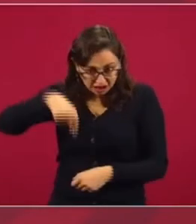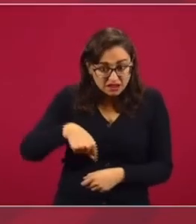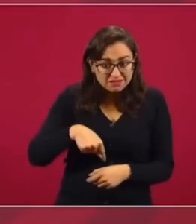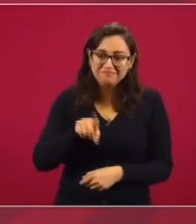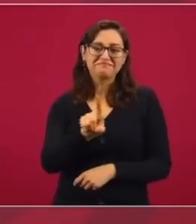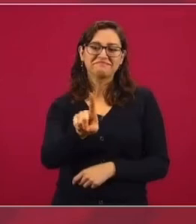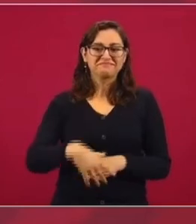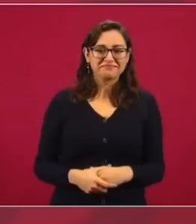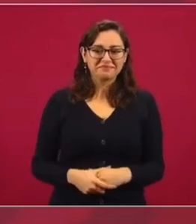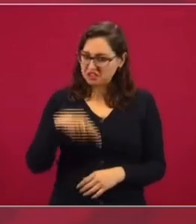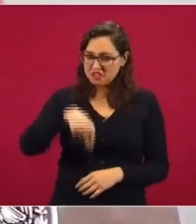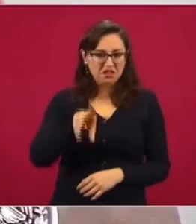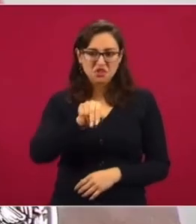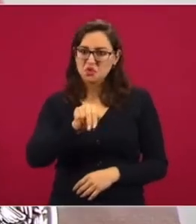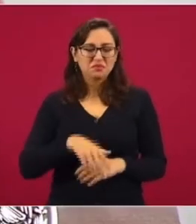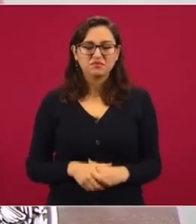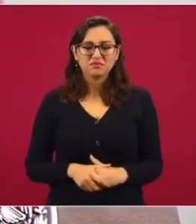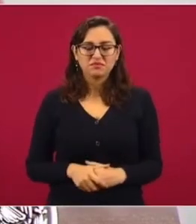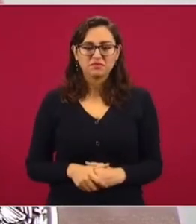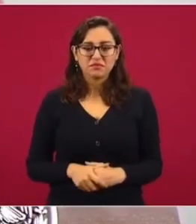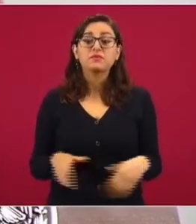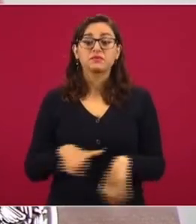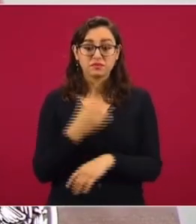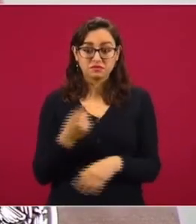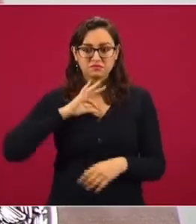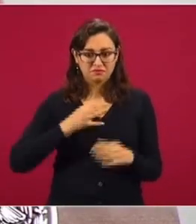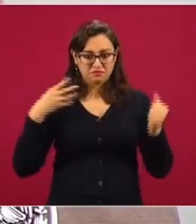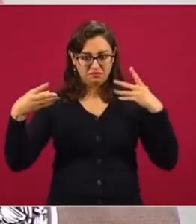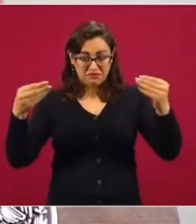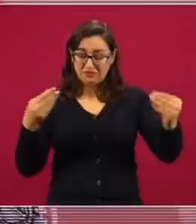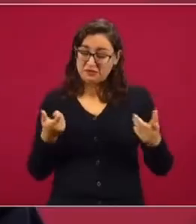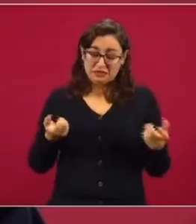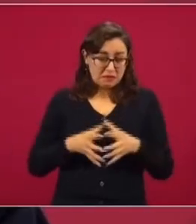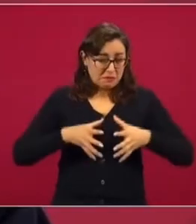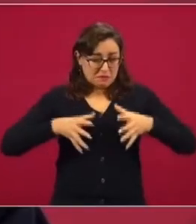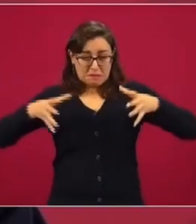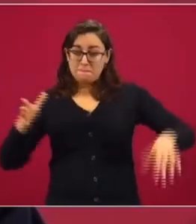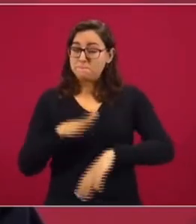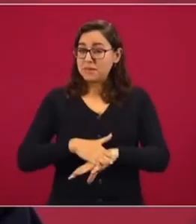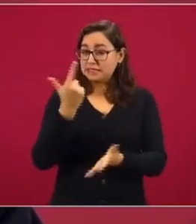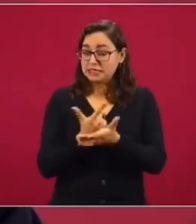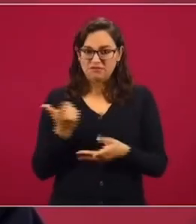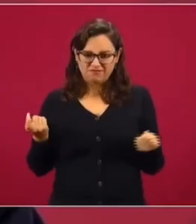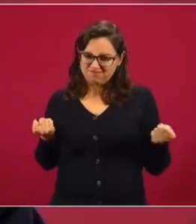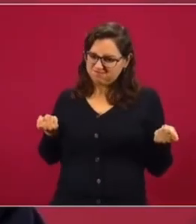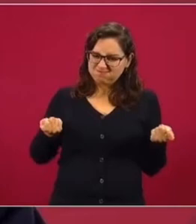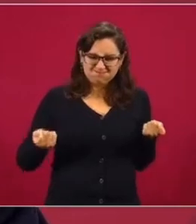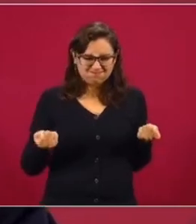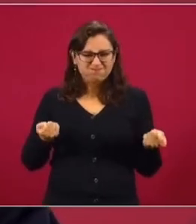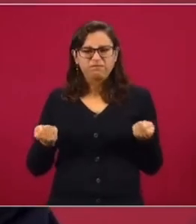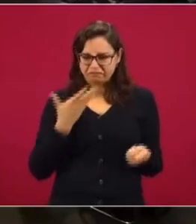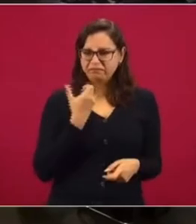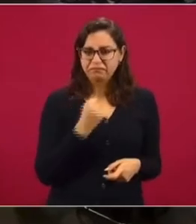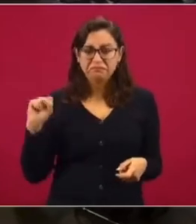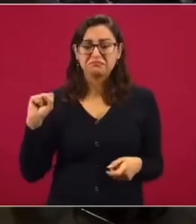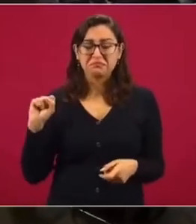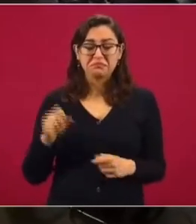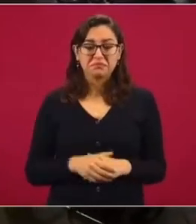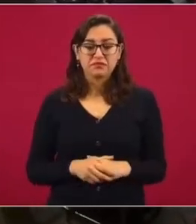se supo, en su momento, controlar la pandemia, en el momento más difícil, se supo